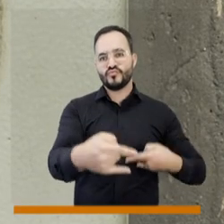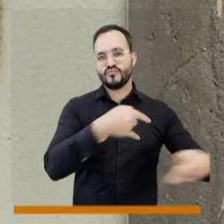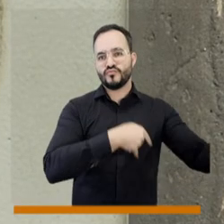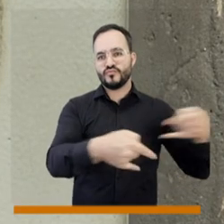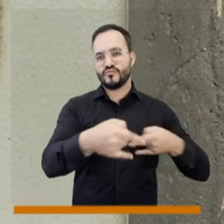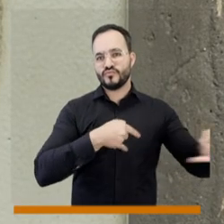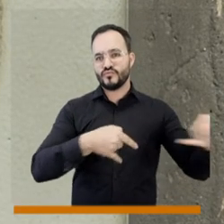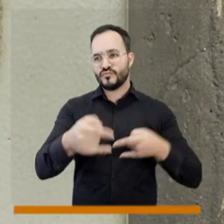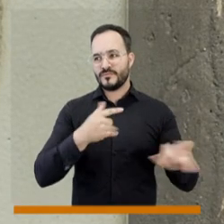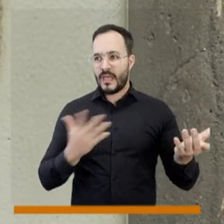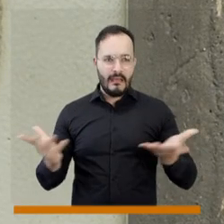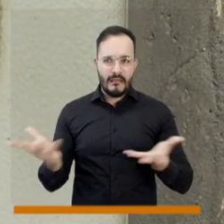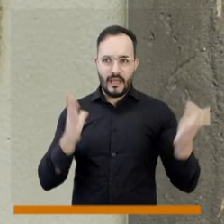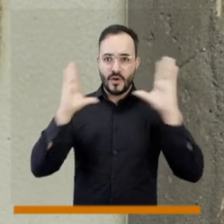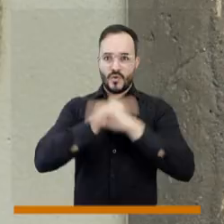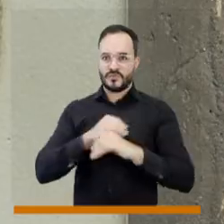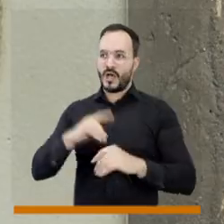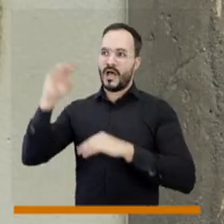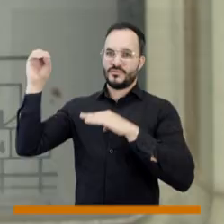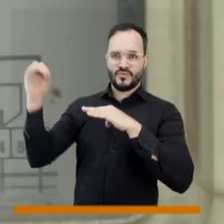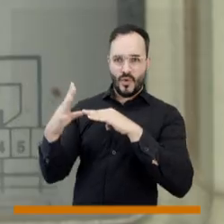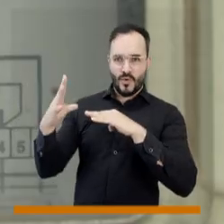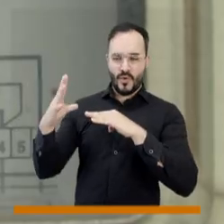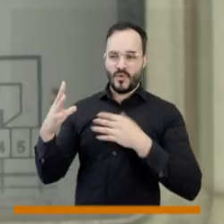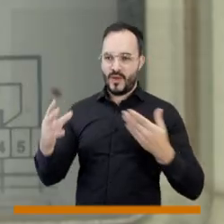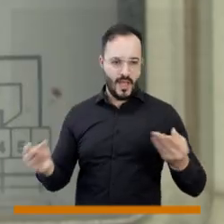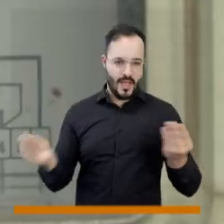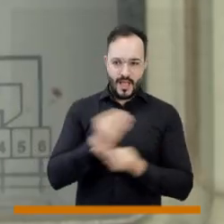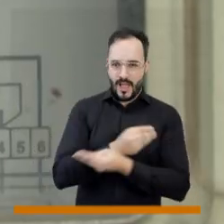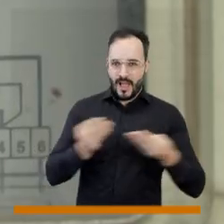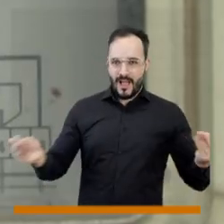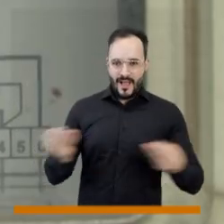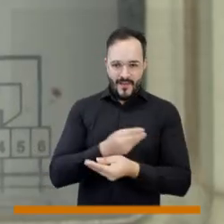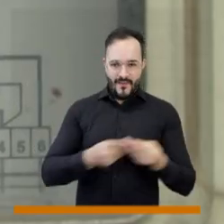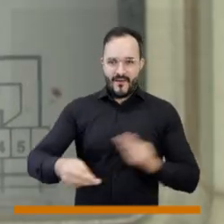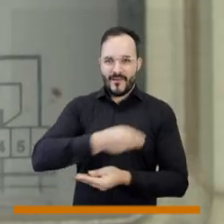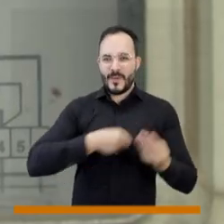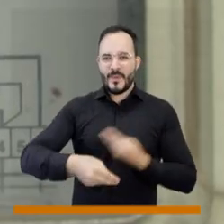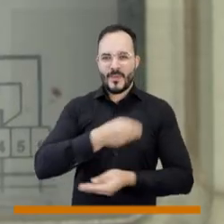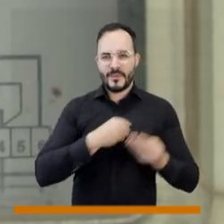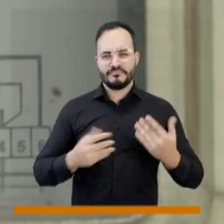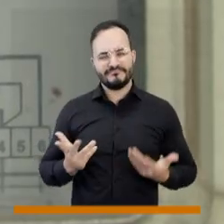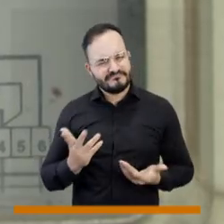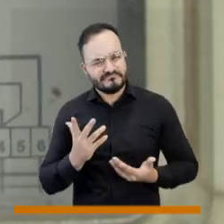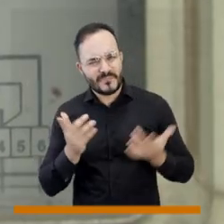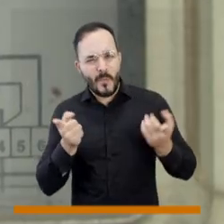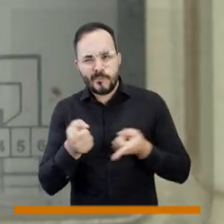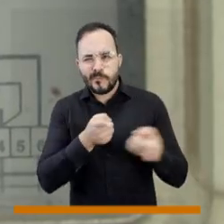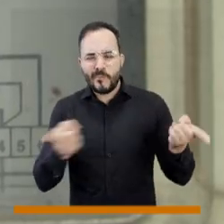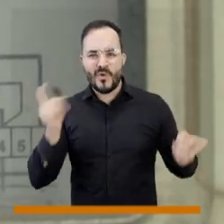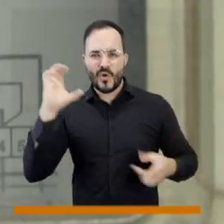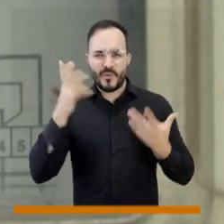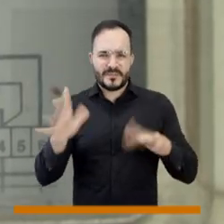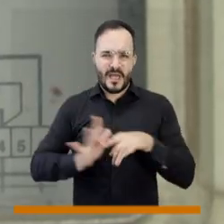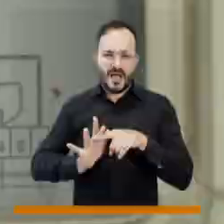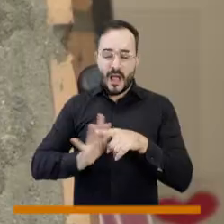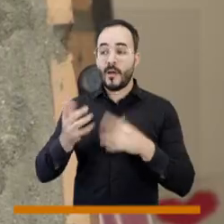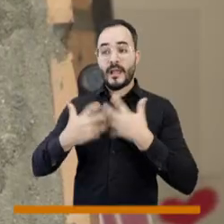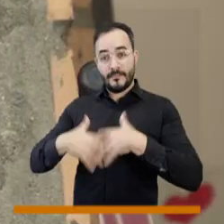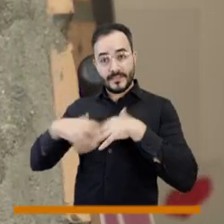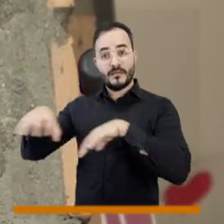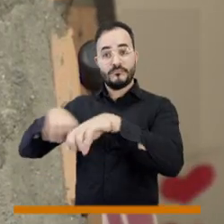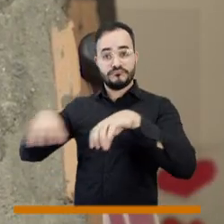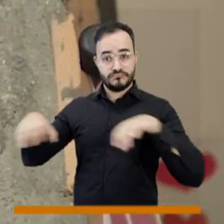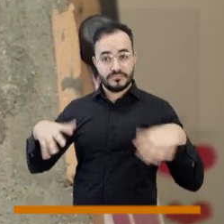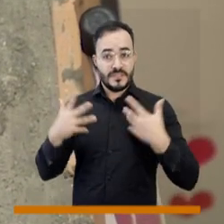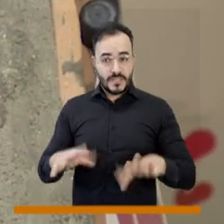día, que me sobra energía, yo de noche compro energía a la red y al final del mes lo que hago es que cruzo cuentas, pero eso ya es perfectamente posible